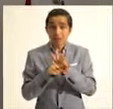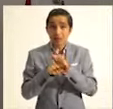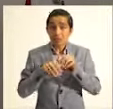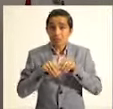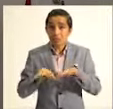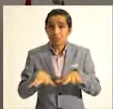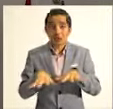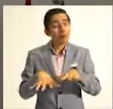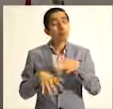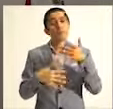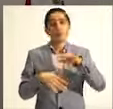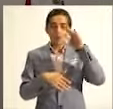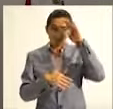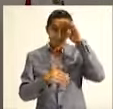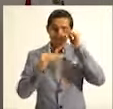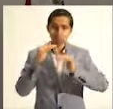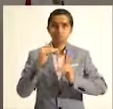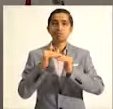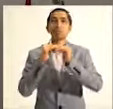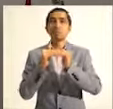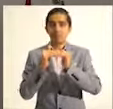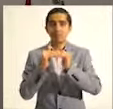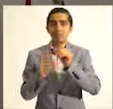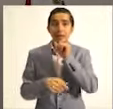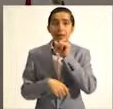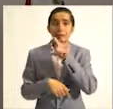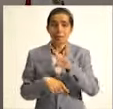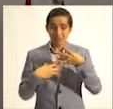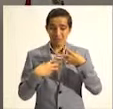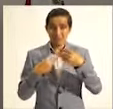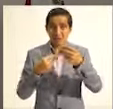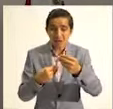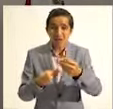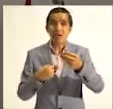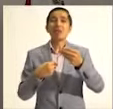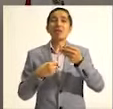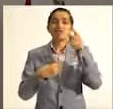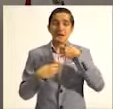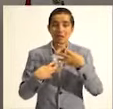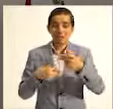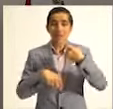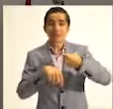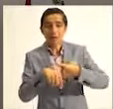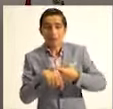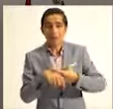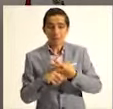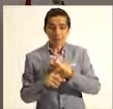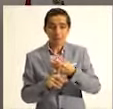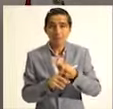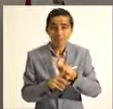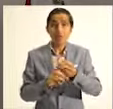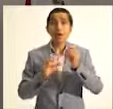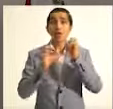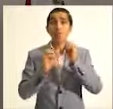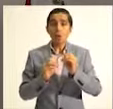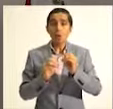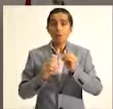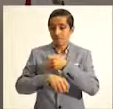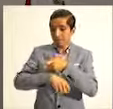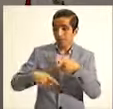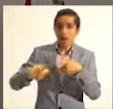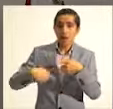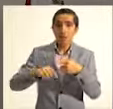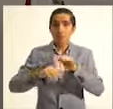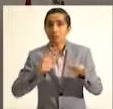epidemia está a su máximo, el riesgo de contagios, de enfermarse y de perder a algún ser